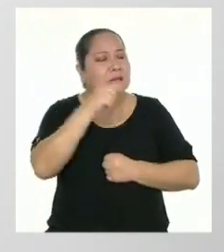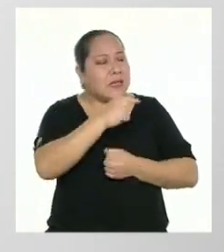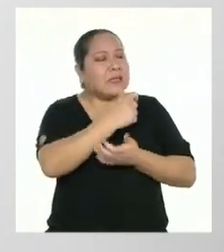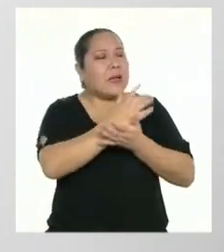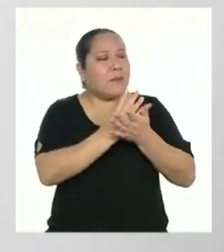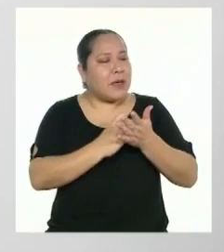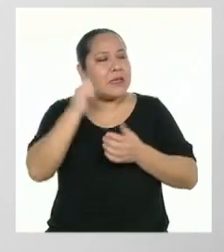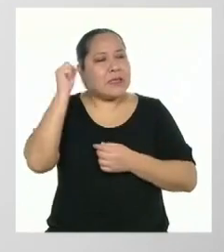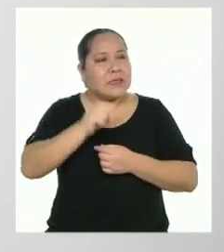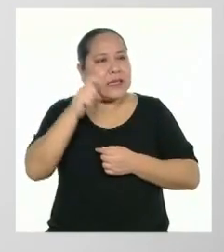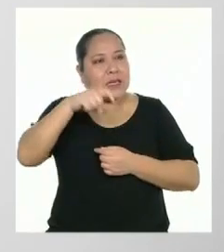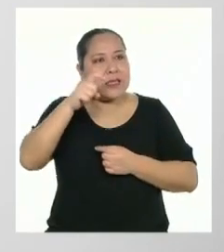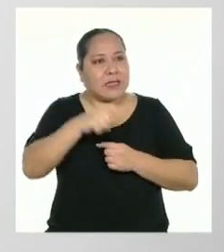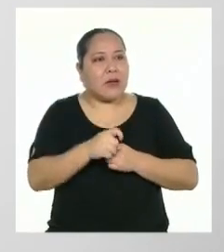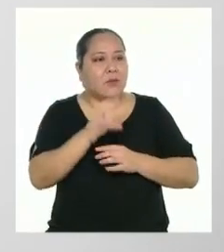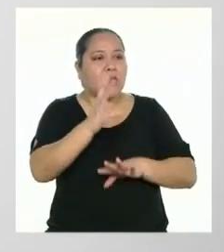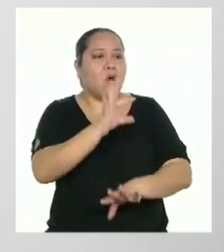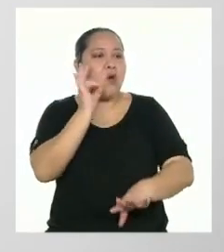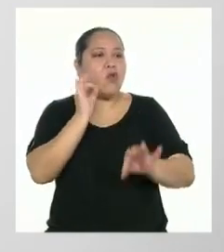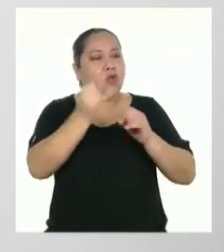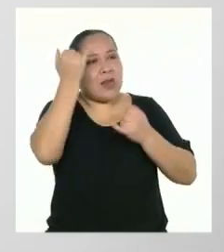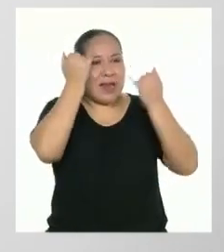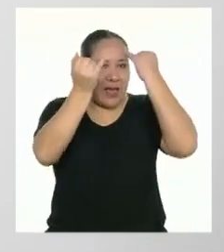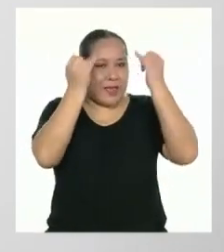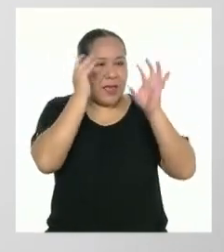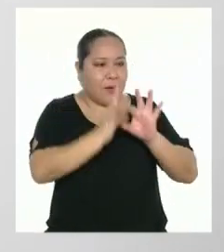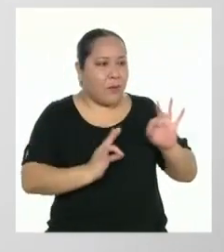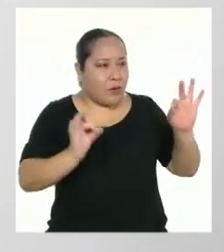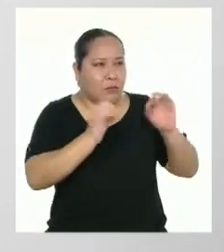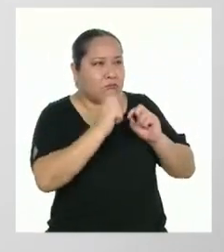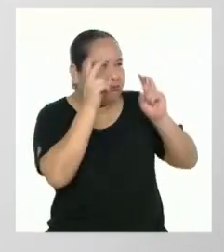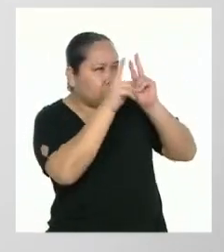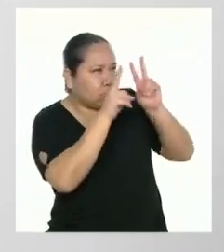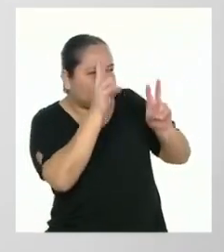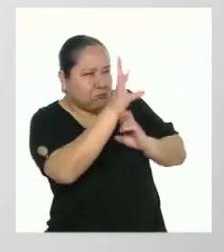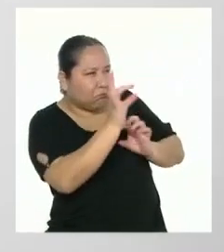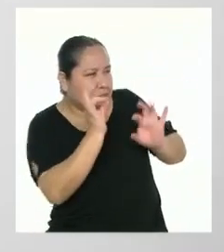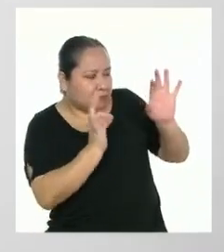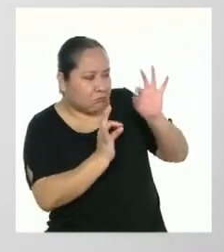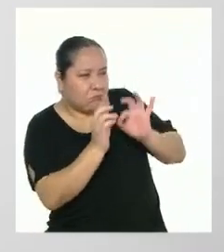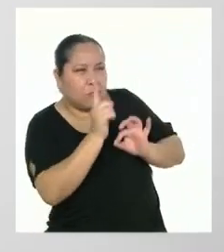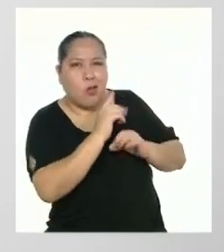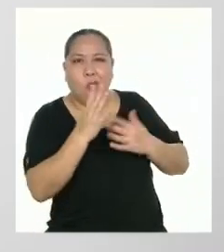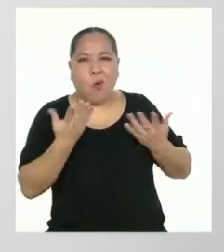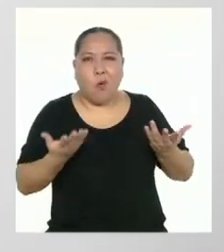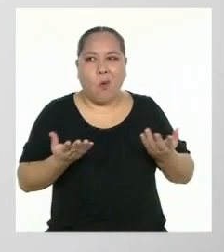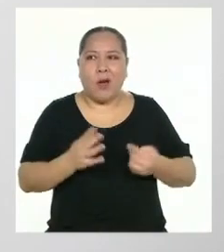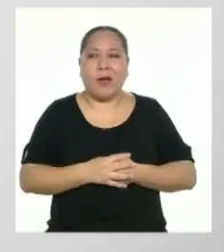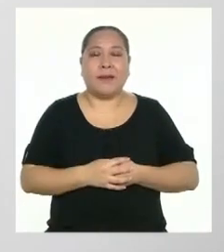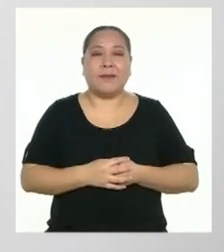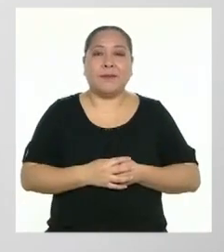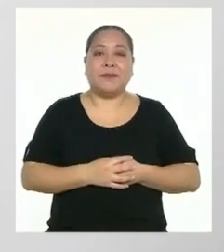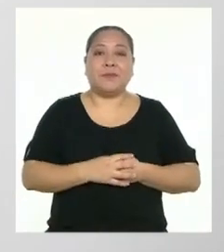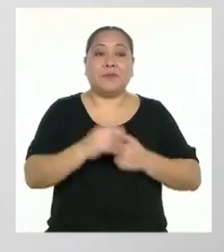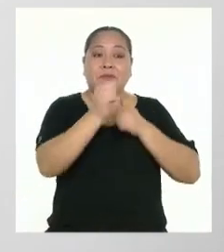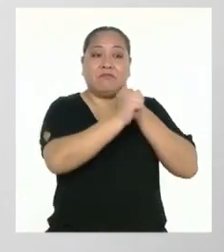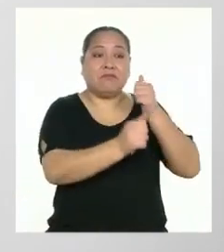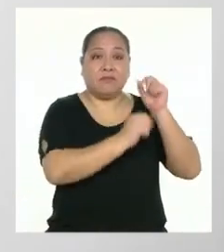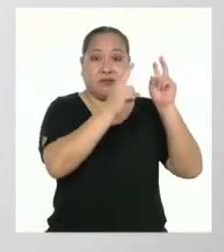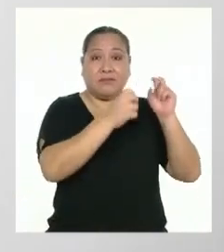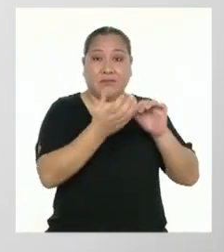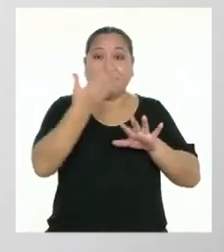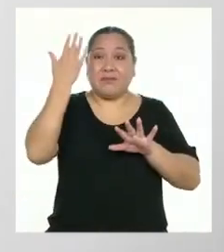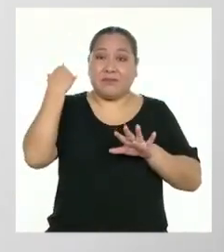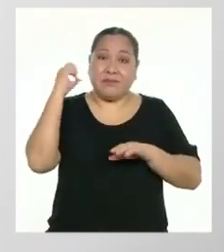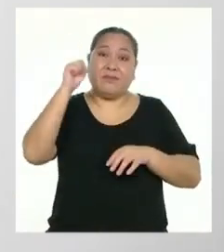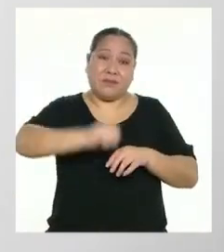ayudaría a identificar la idea central, ya que no la podemos identificar directamente en el subtítulo como en los casos